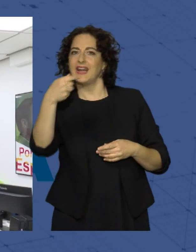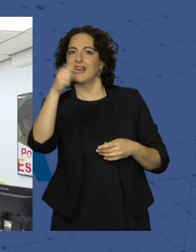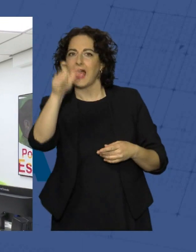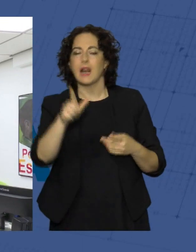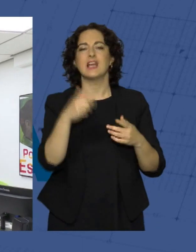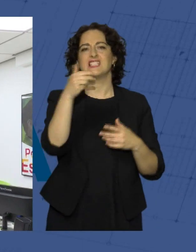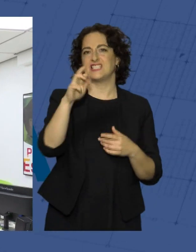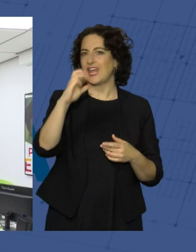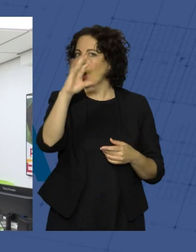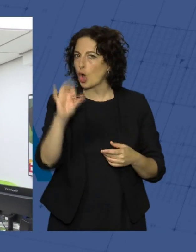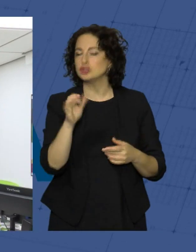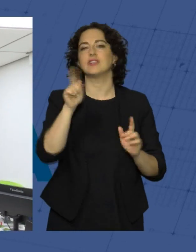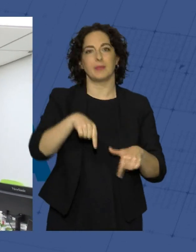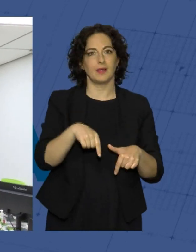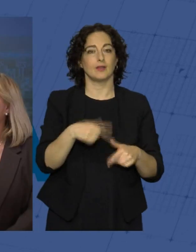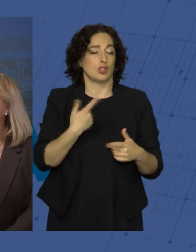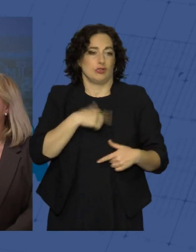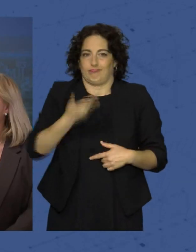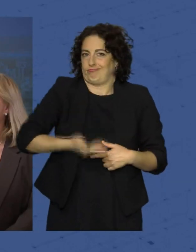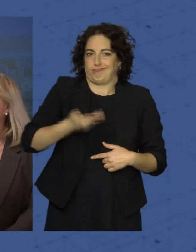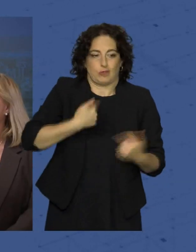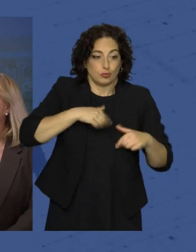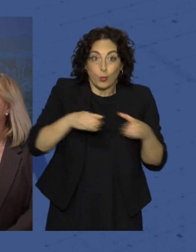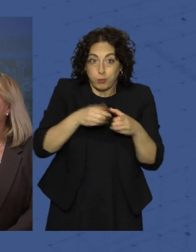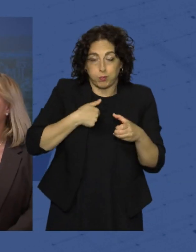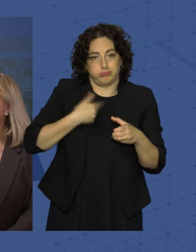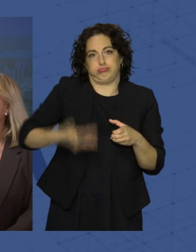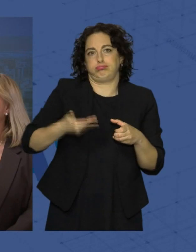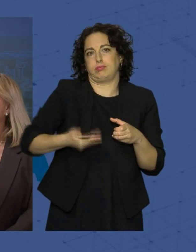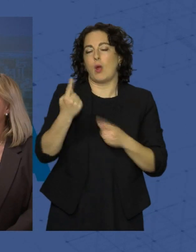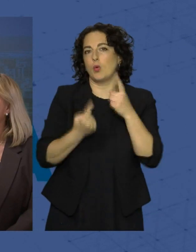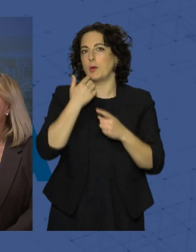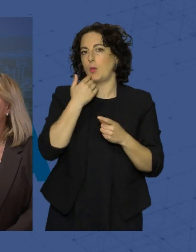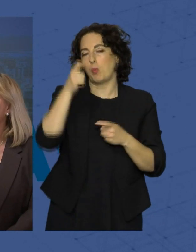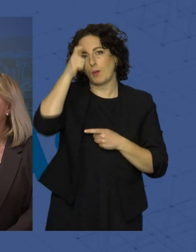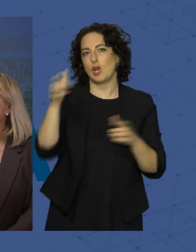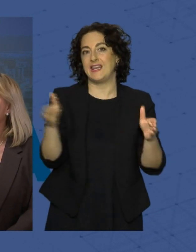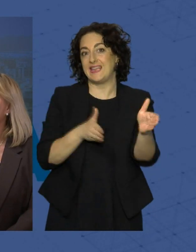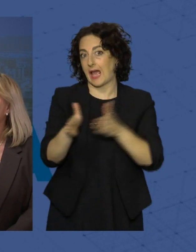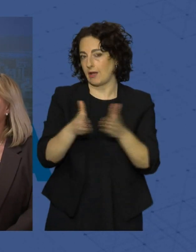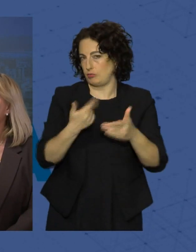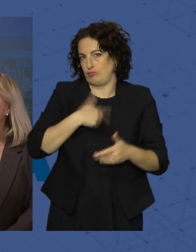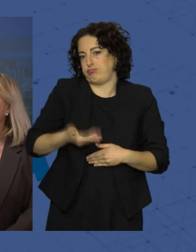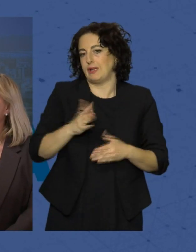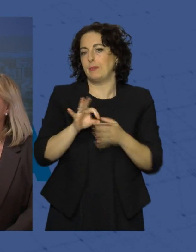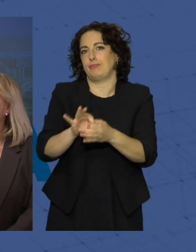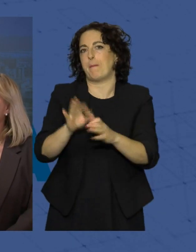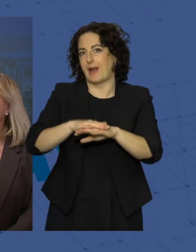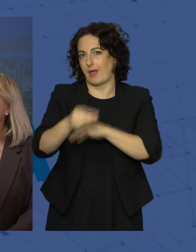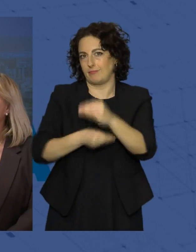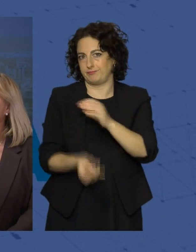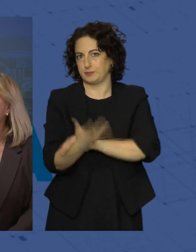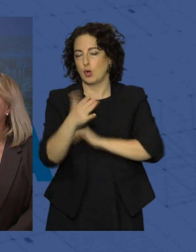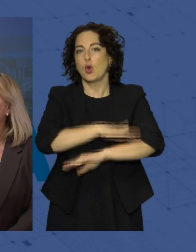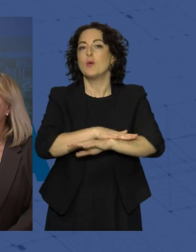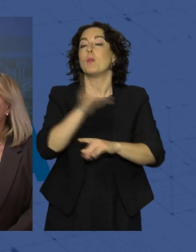Cherco y somos decisivos en municipios como Níjar, vamos a ser decisivos. Y podemos determinar también un nuevo